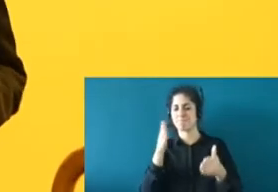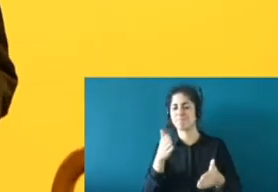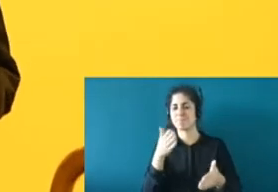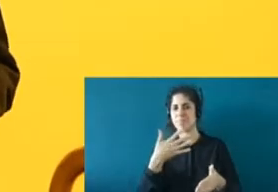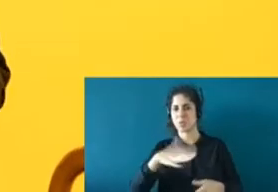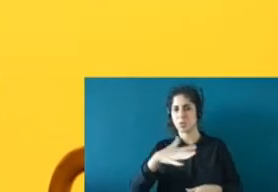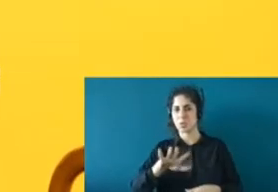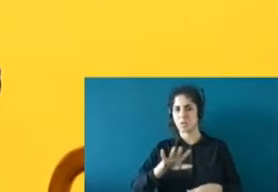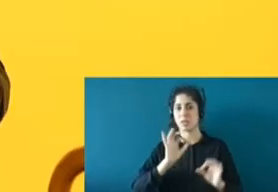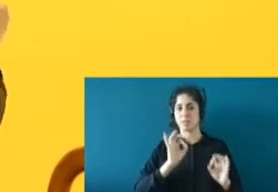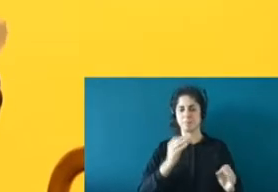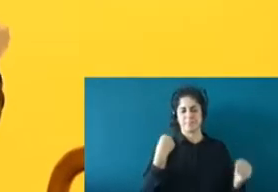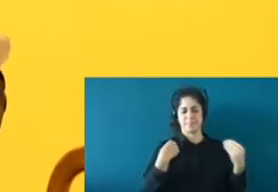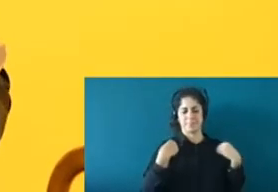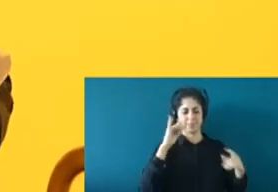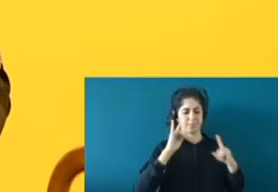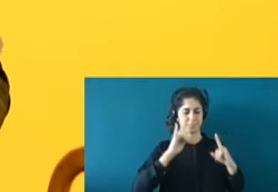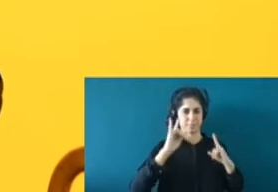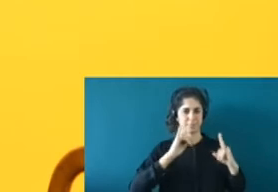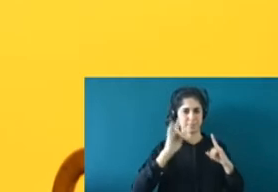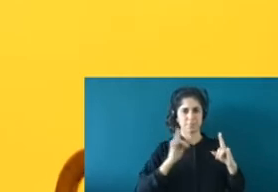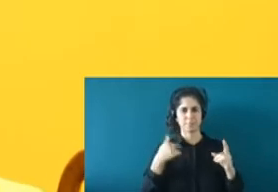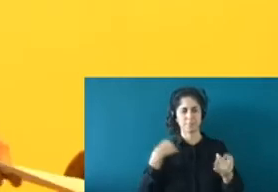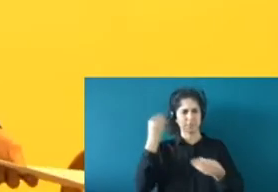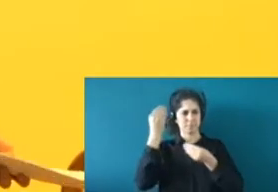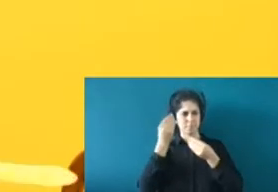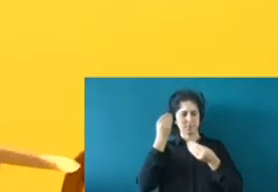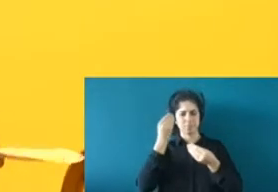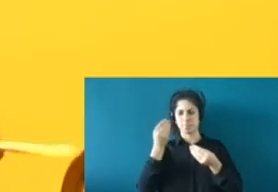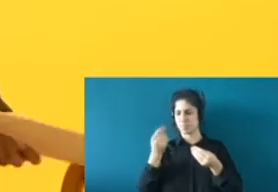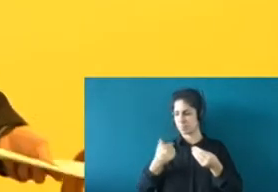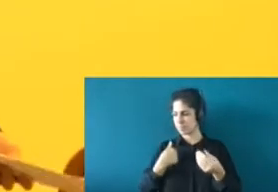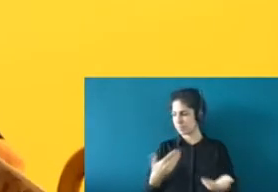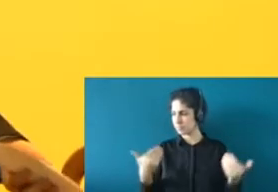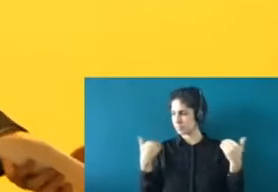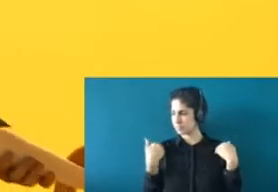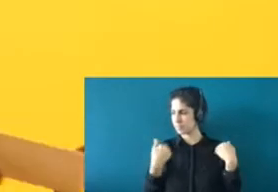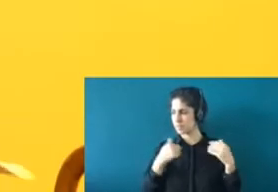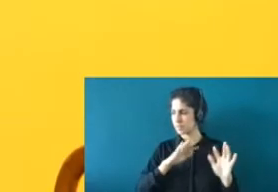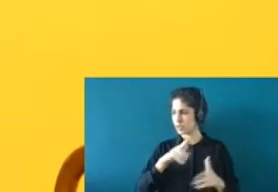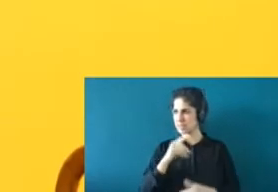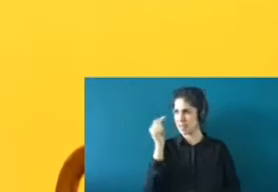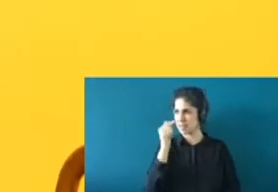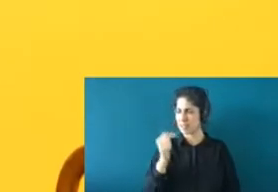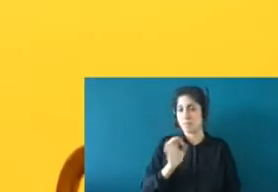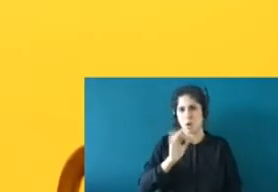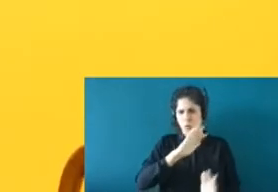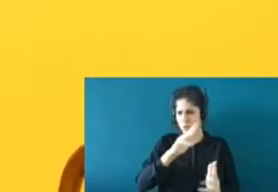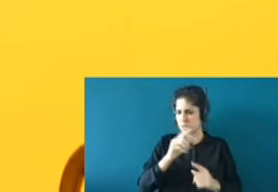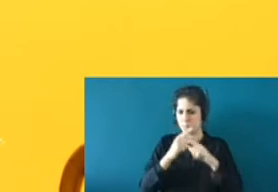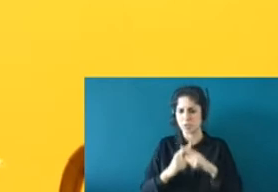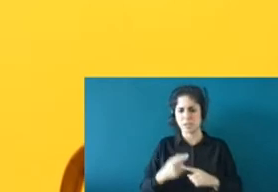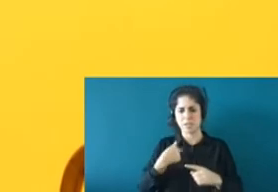qué tengo que ponerme yo a darle las noticias malas o buenas a las familias? ¿Por qué las instituciones